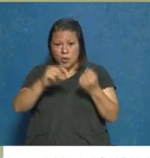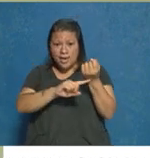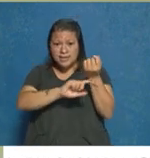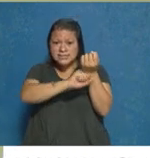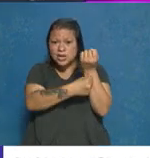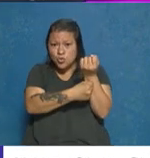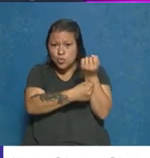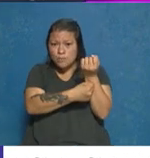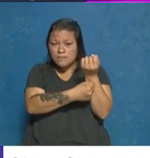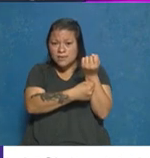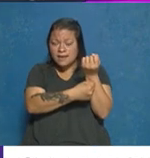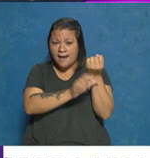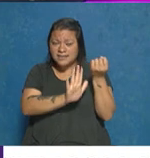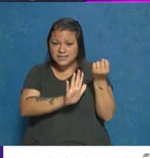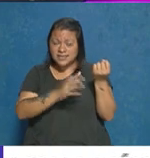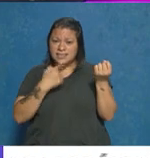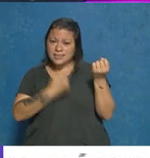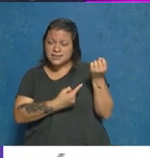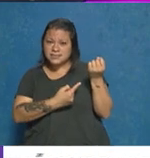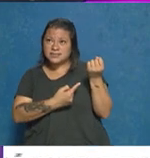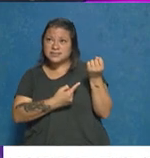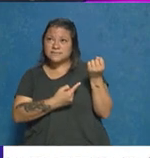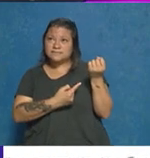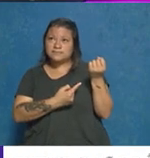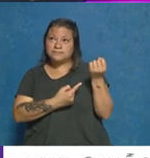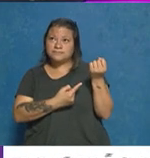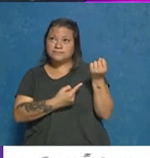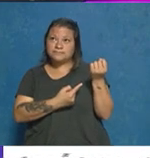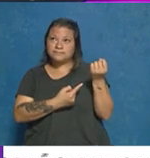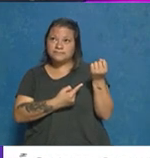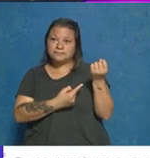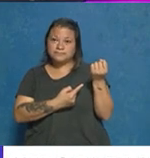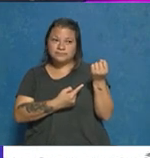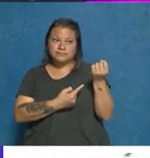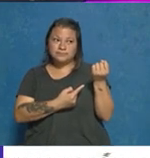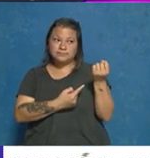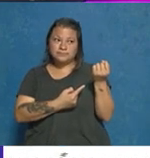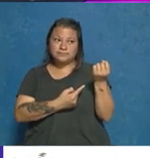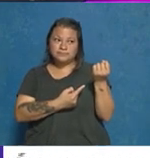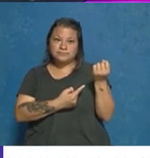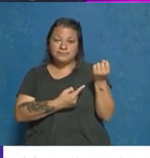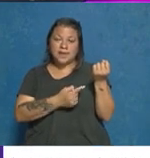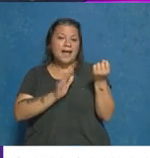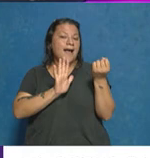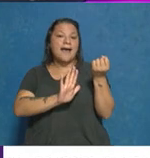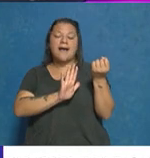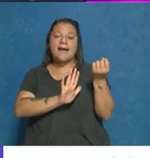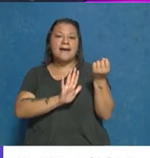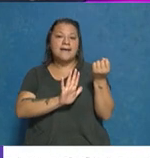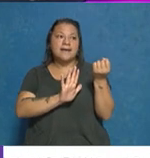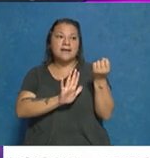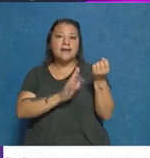¿Cómo? ¿Dice ser rompe, digo, con esa manera de redacción? Esta es la,